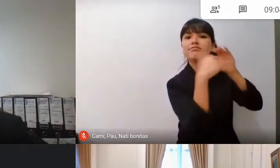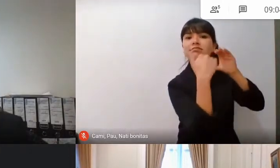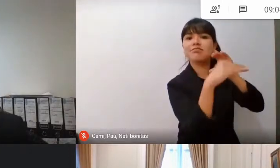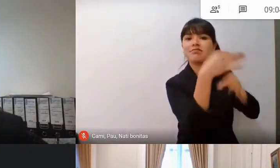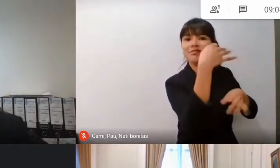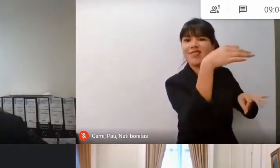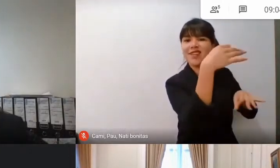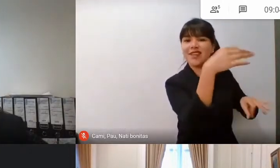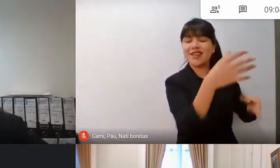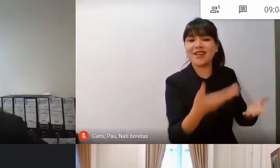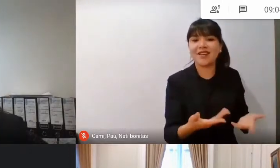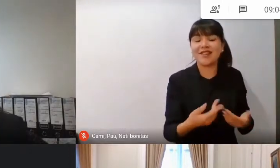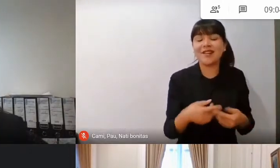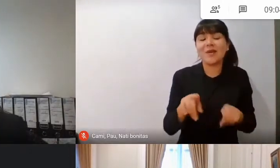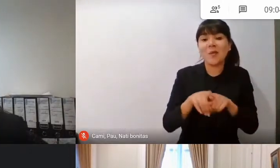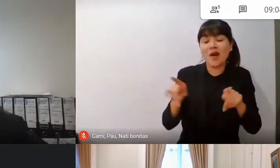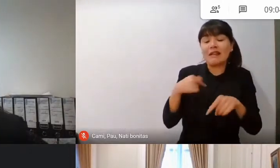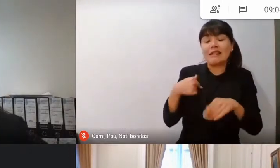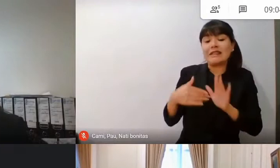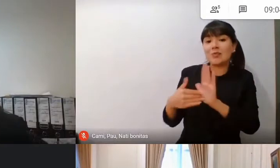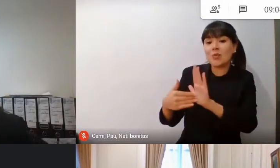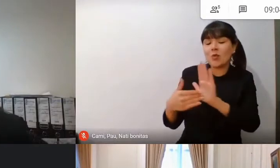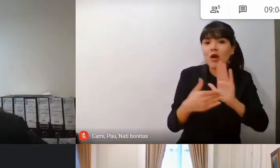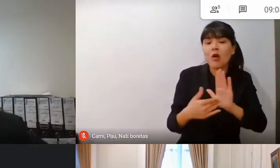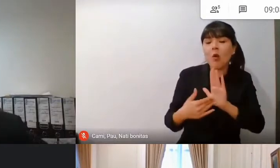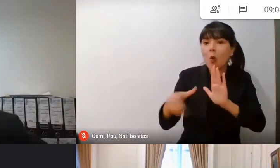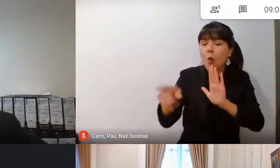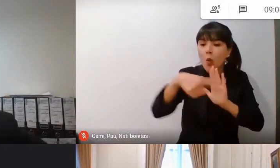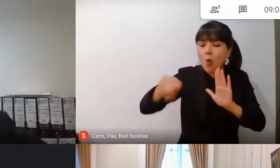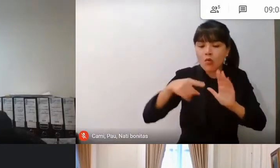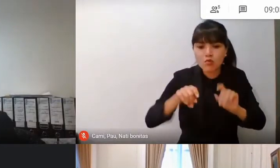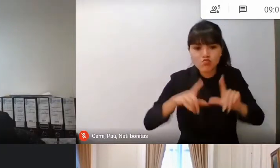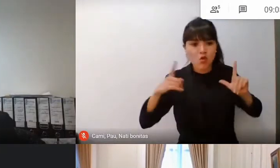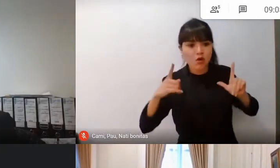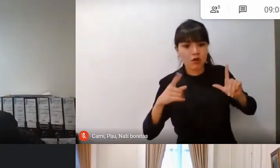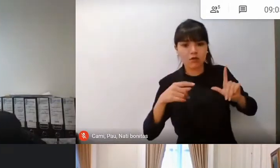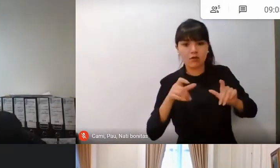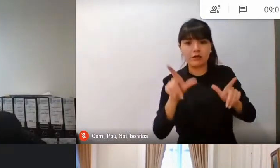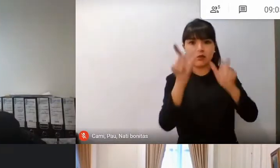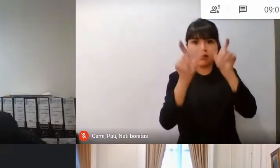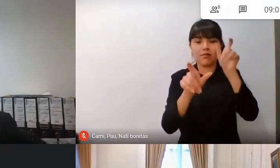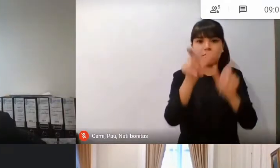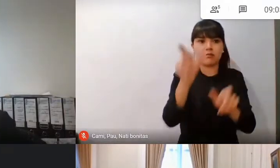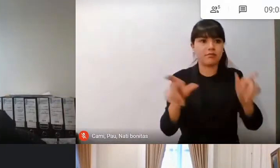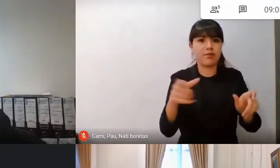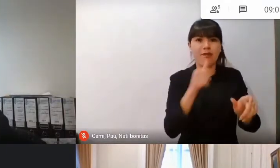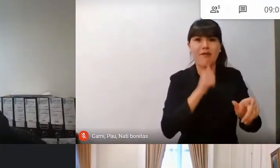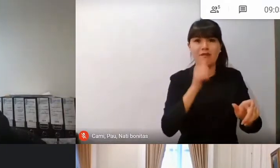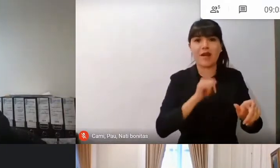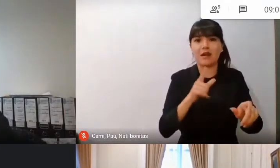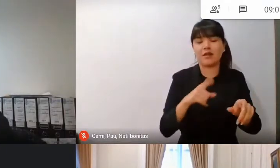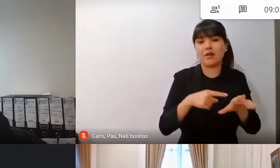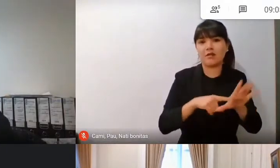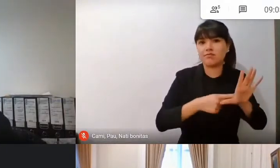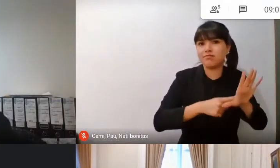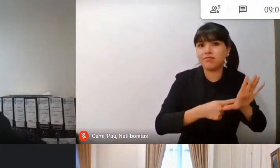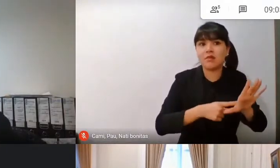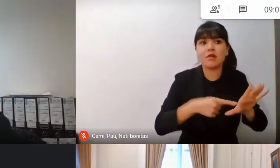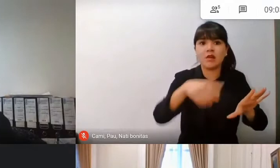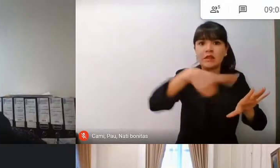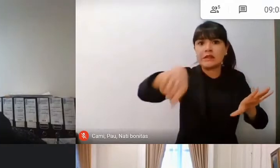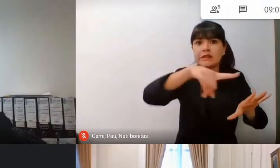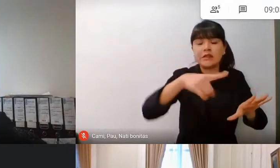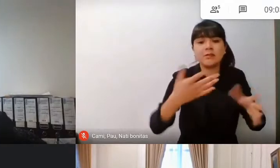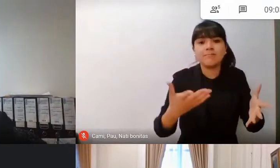la precariedad en cuanto a digitalización de gran parte de nuestro país. Cuando pensábamos que Chile era un país